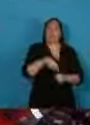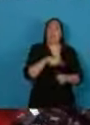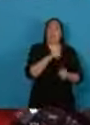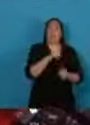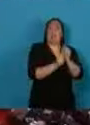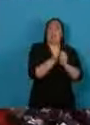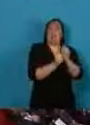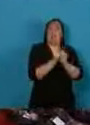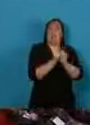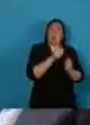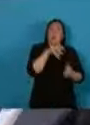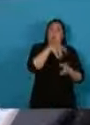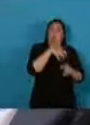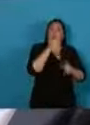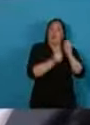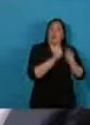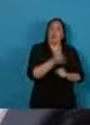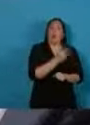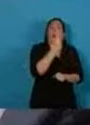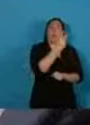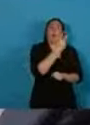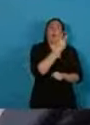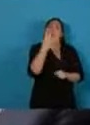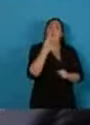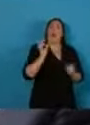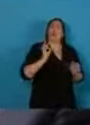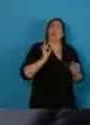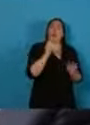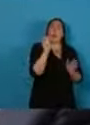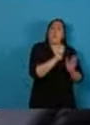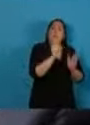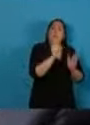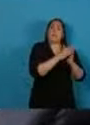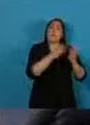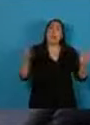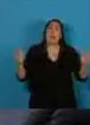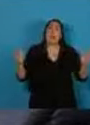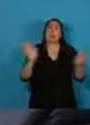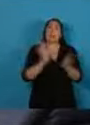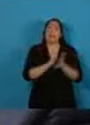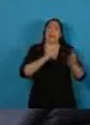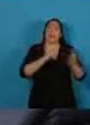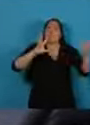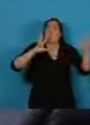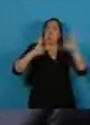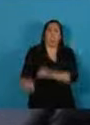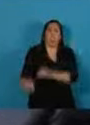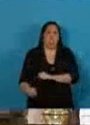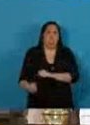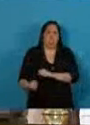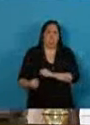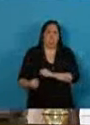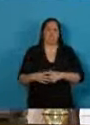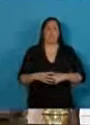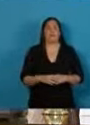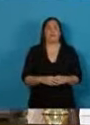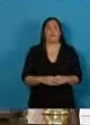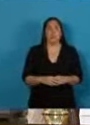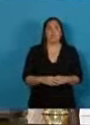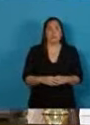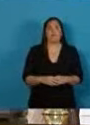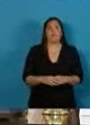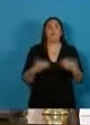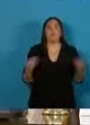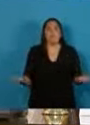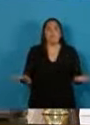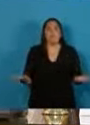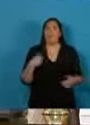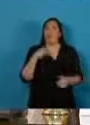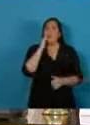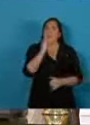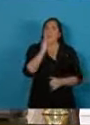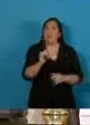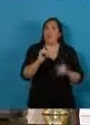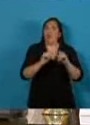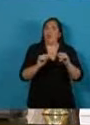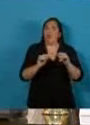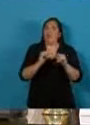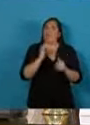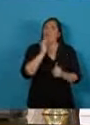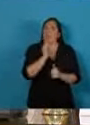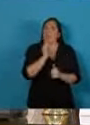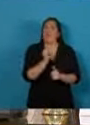44 meses consecutivos de destrucción. Detrás de estos terroríficos números